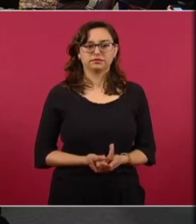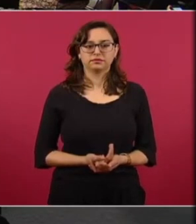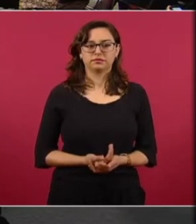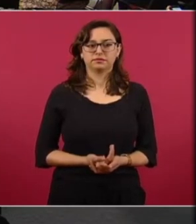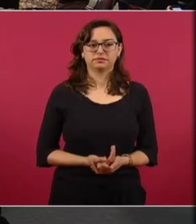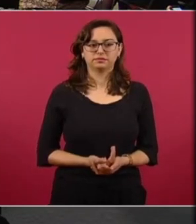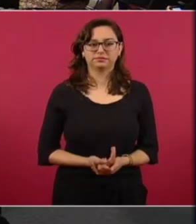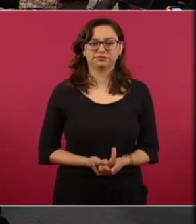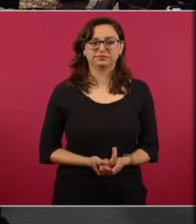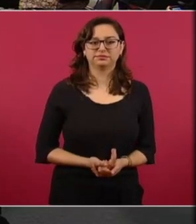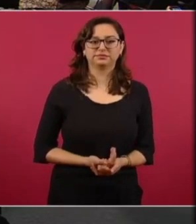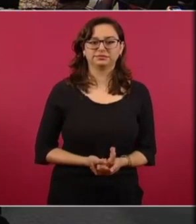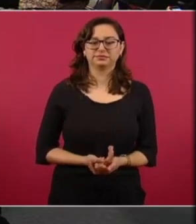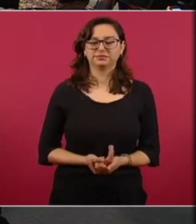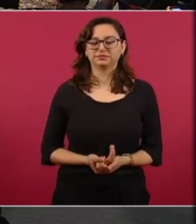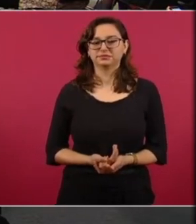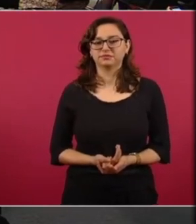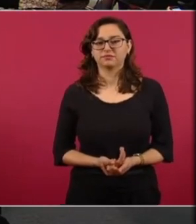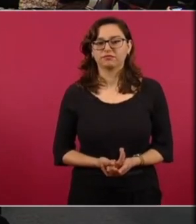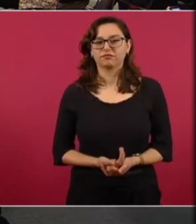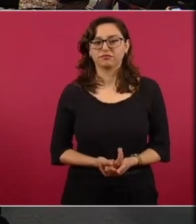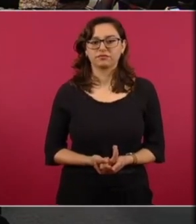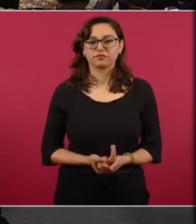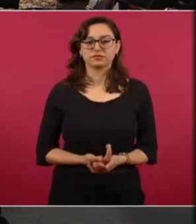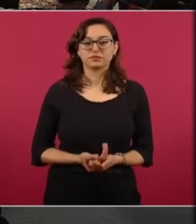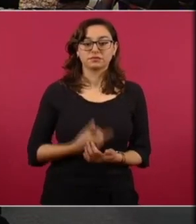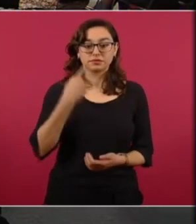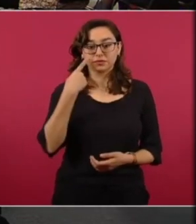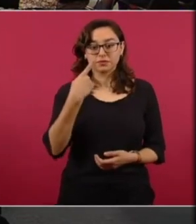regresala nada más quiero aquí está